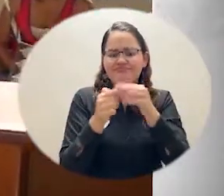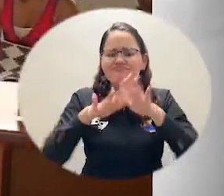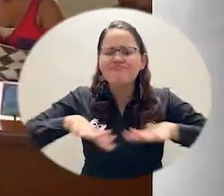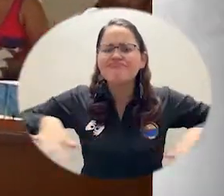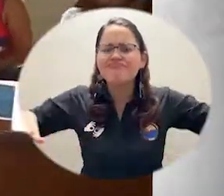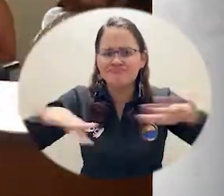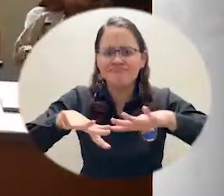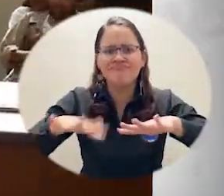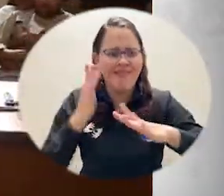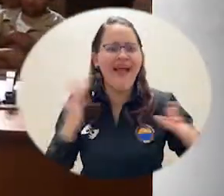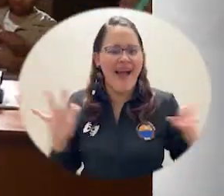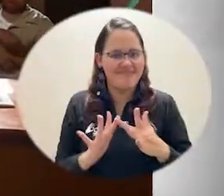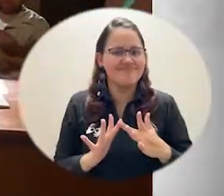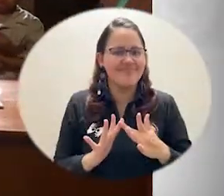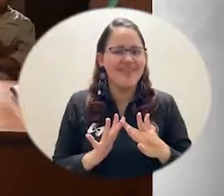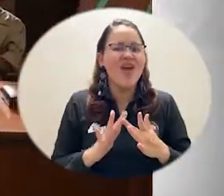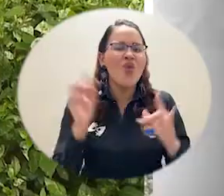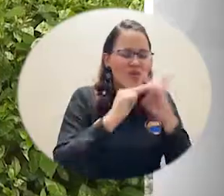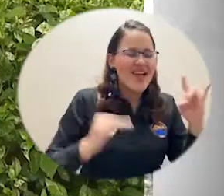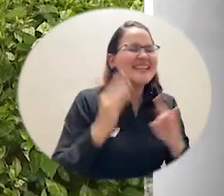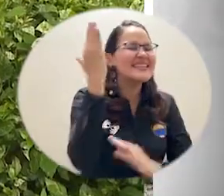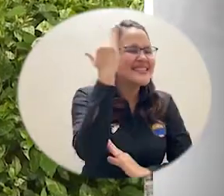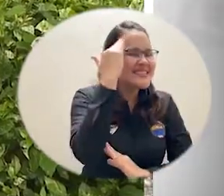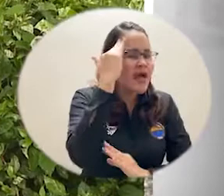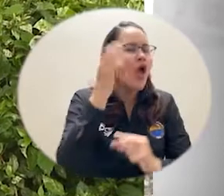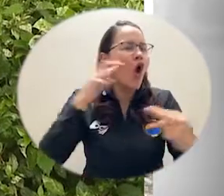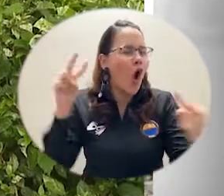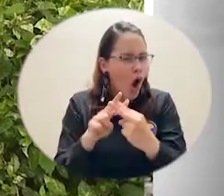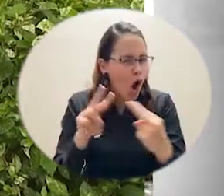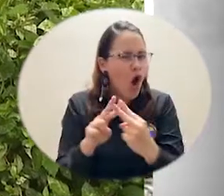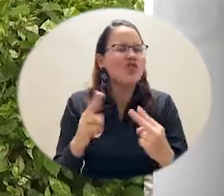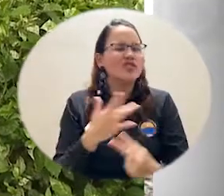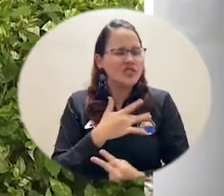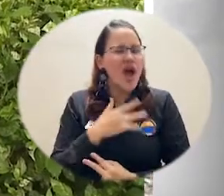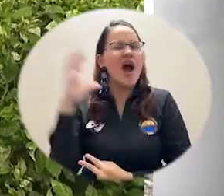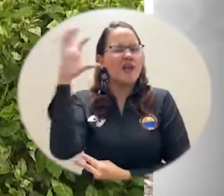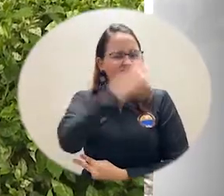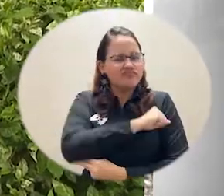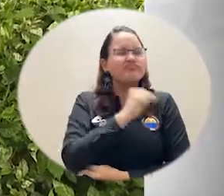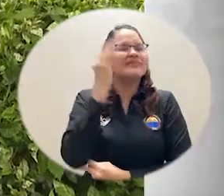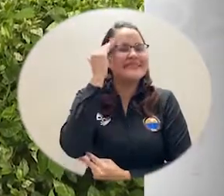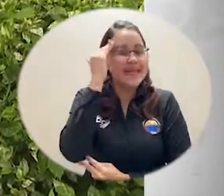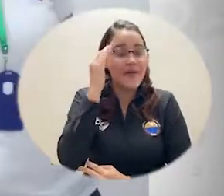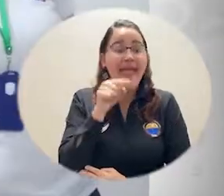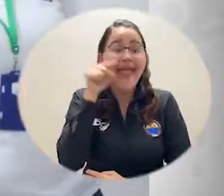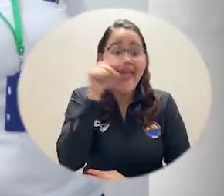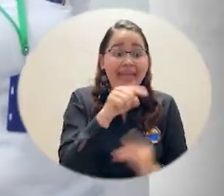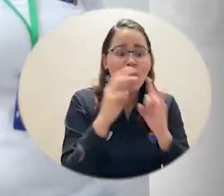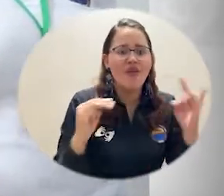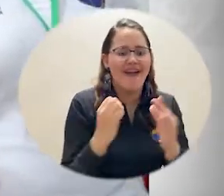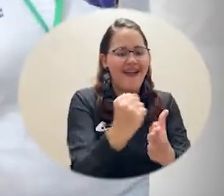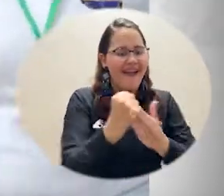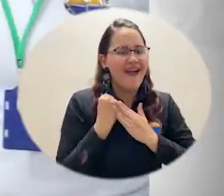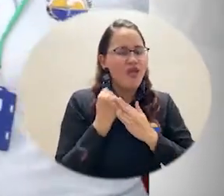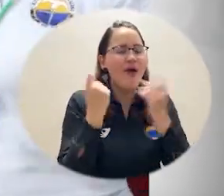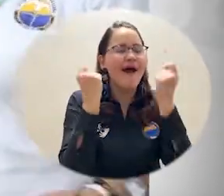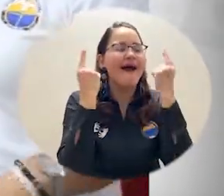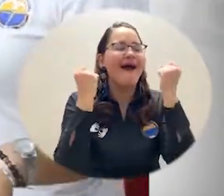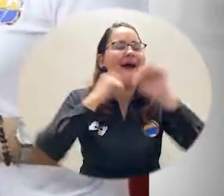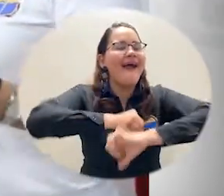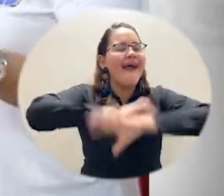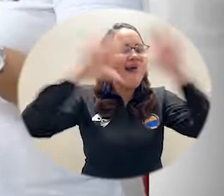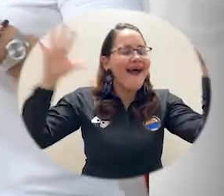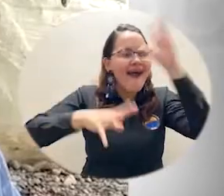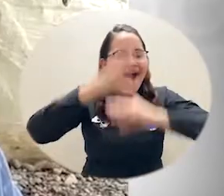territorio, conoce las problemáticas de cerca, las ha sentido y las ha vivido con nosotros. Ella nos ha ayudado a formarnos,